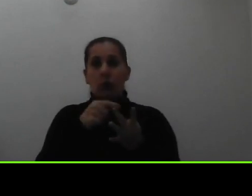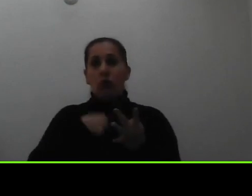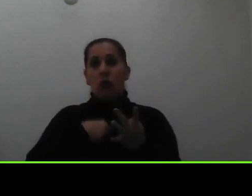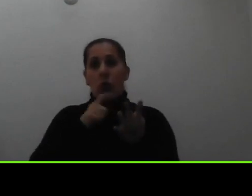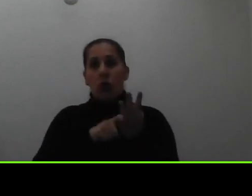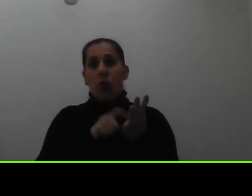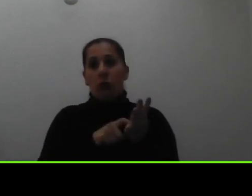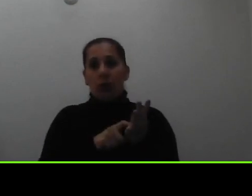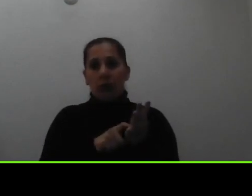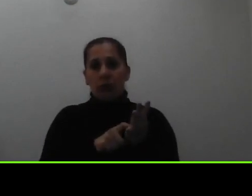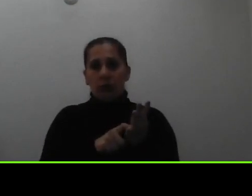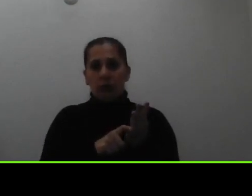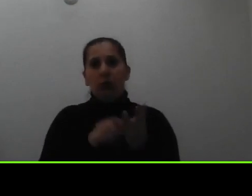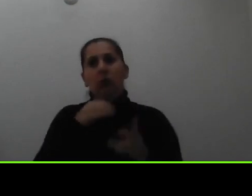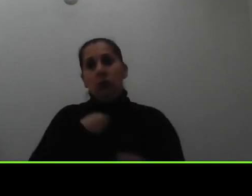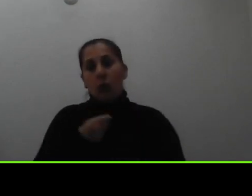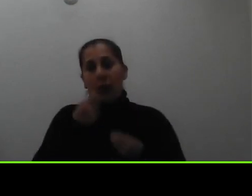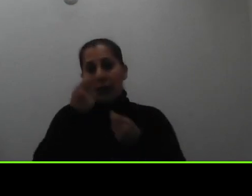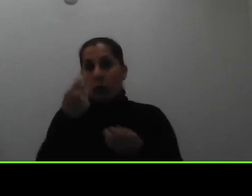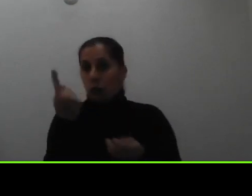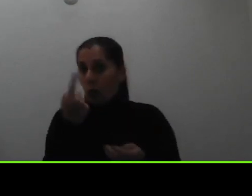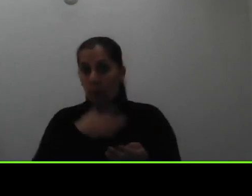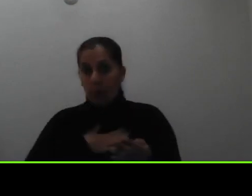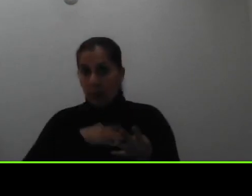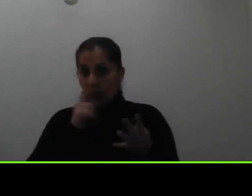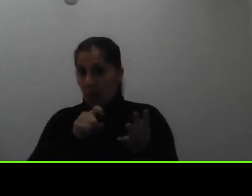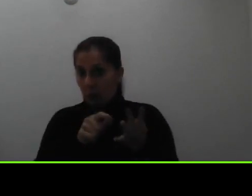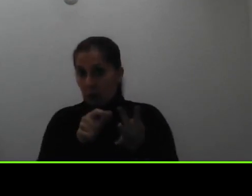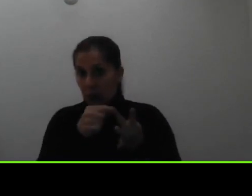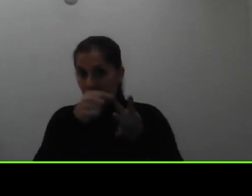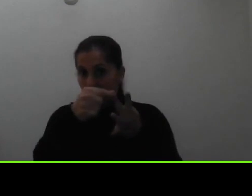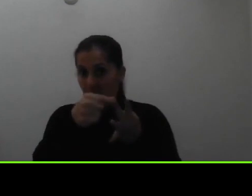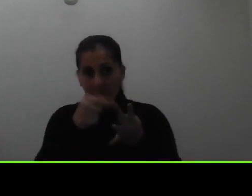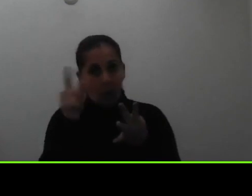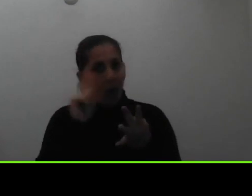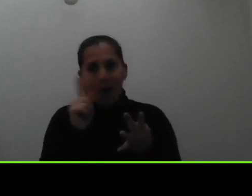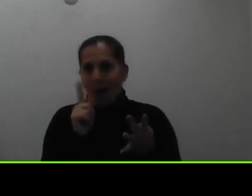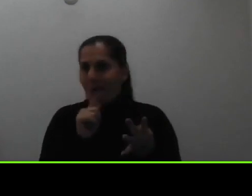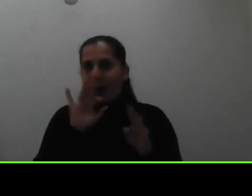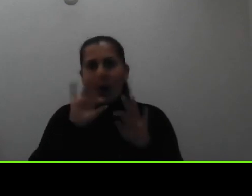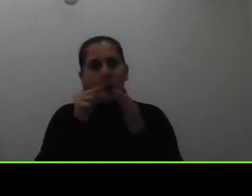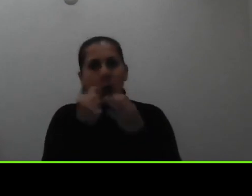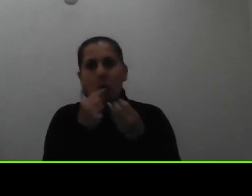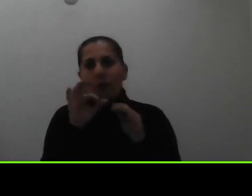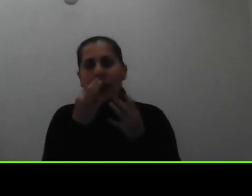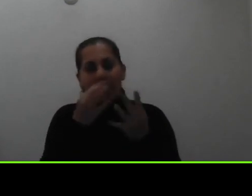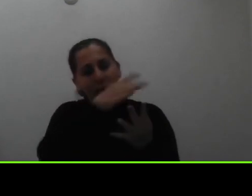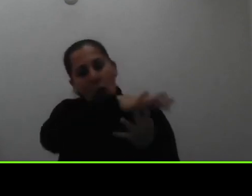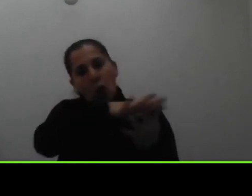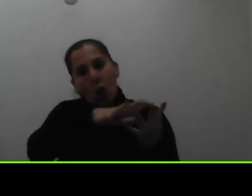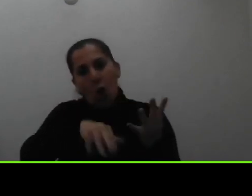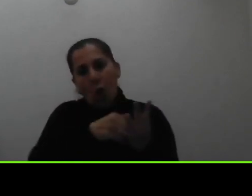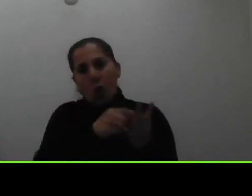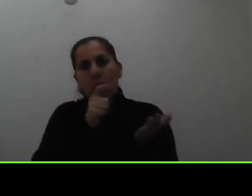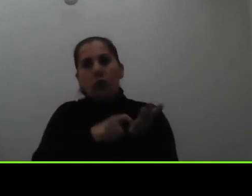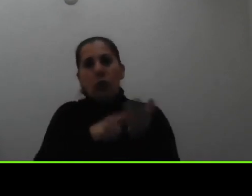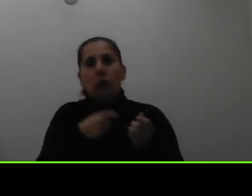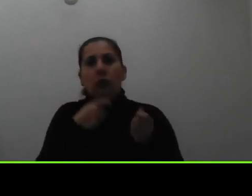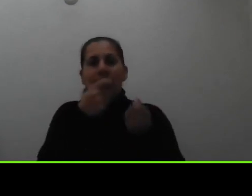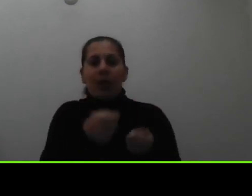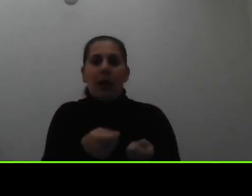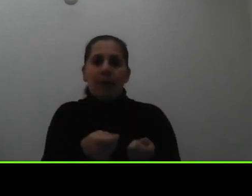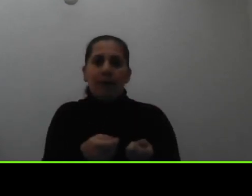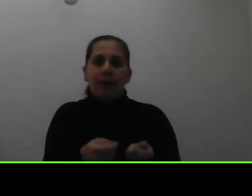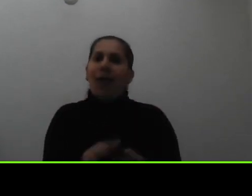su deudas a menos que verá como dijimos sea una situación en donde ustedes no digan no yo vivo en un apartamento a la